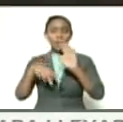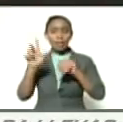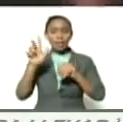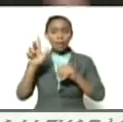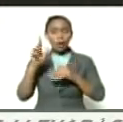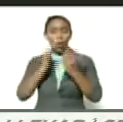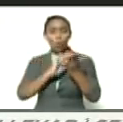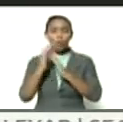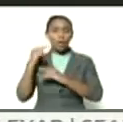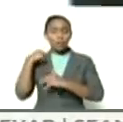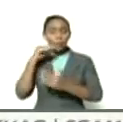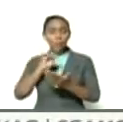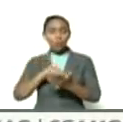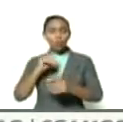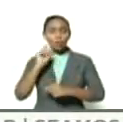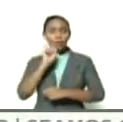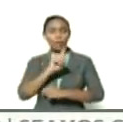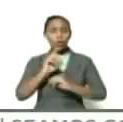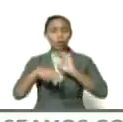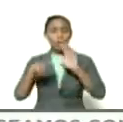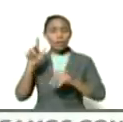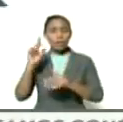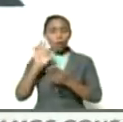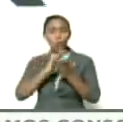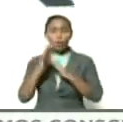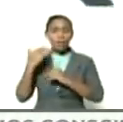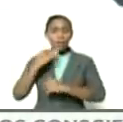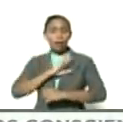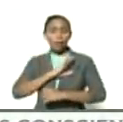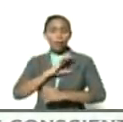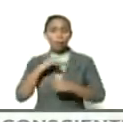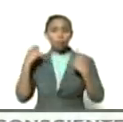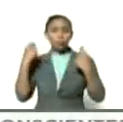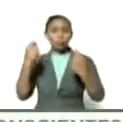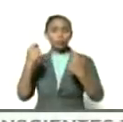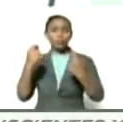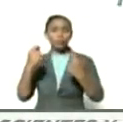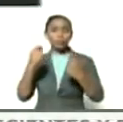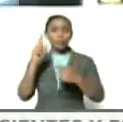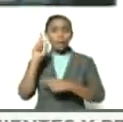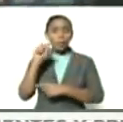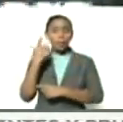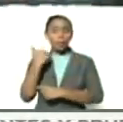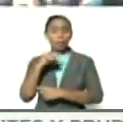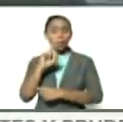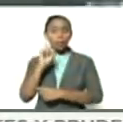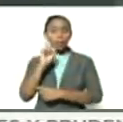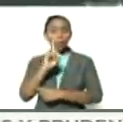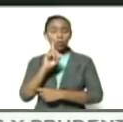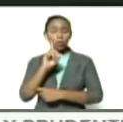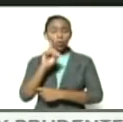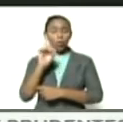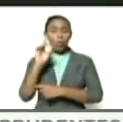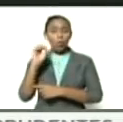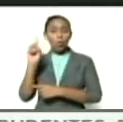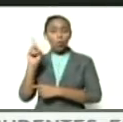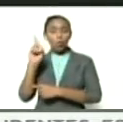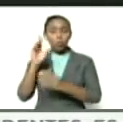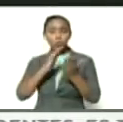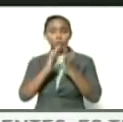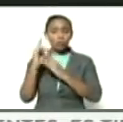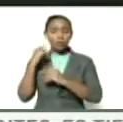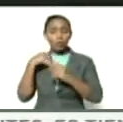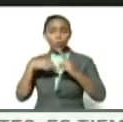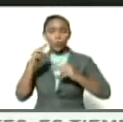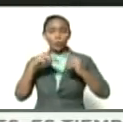establecidas donde en esas 113 comunas nosotros tenemos los equipos promotores comunales también tenemos 101 comunas en construcción también en ese